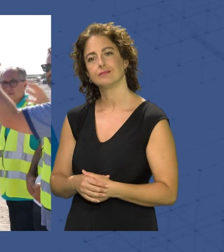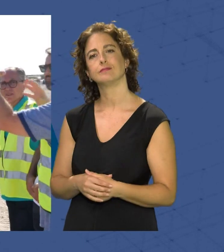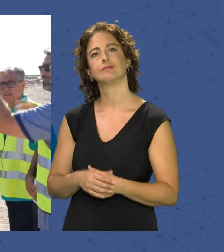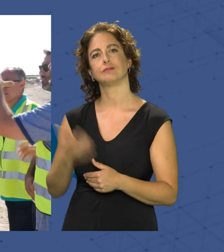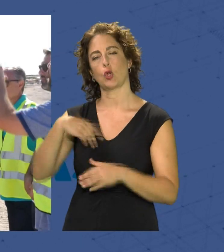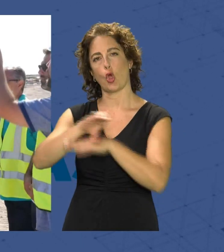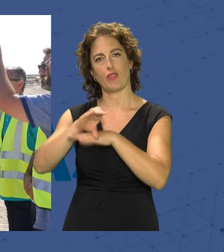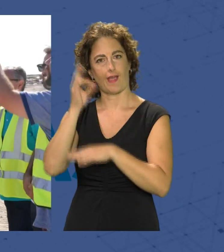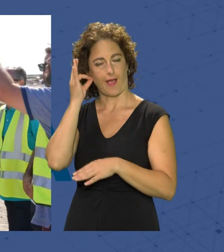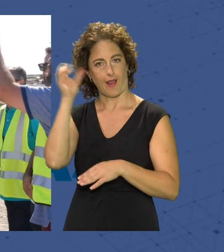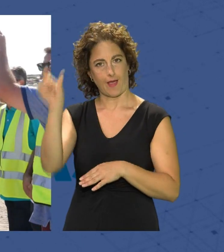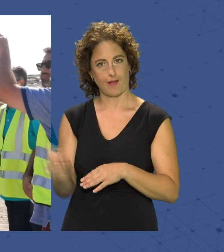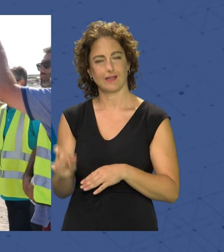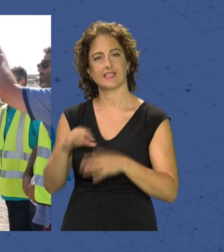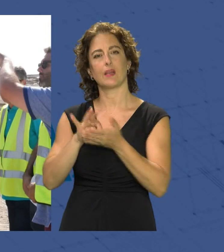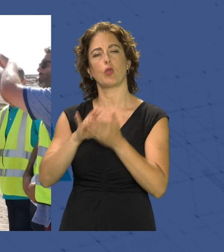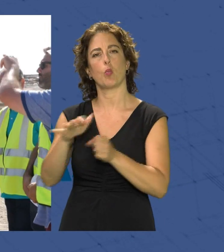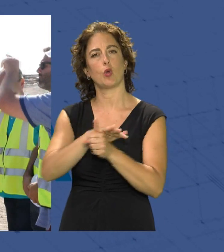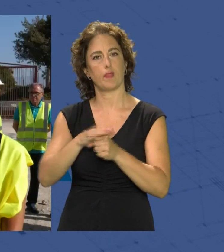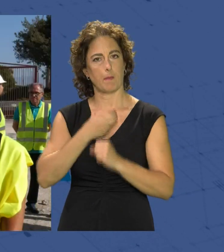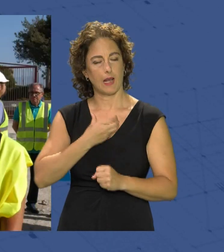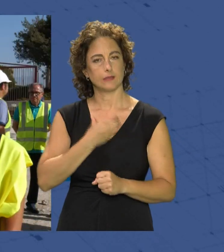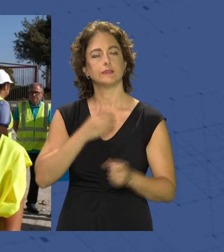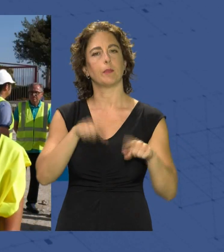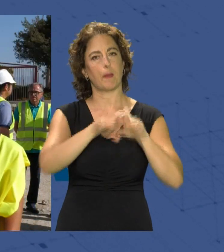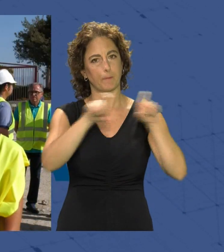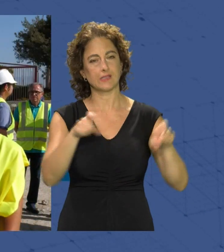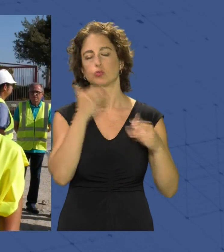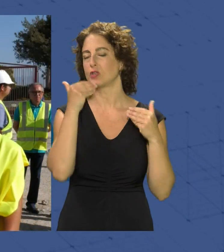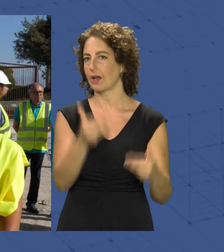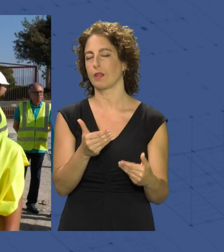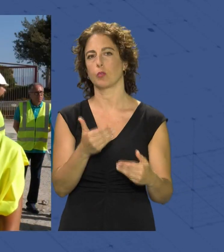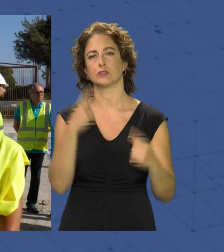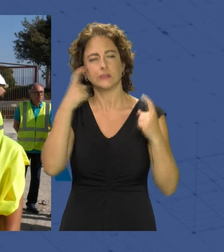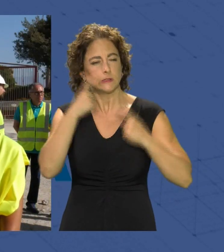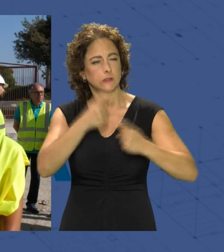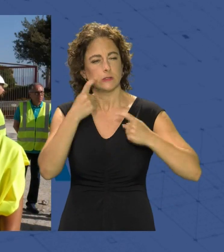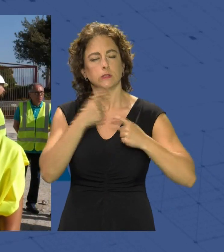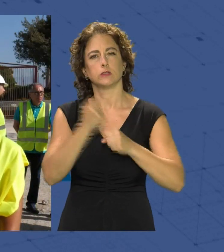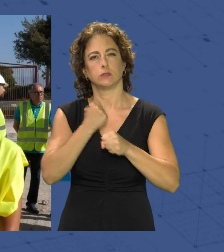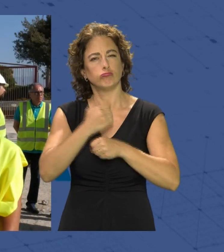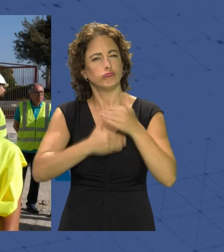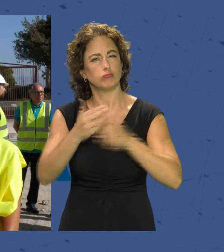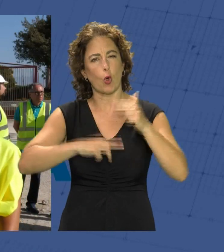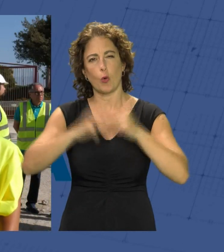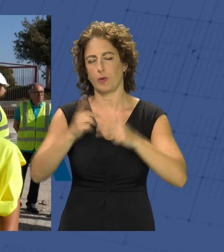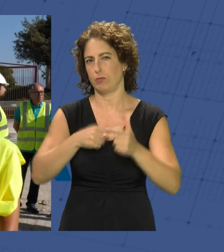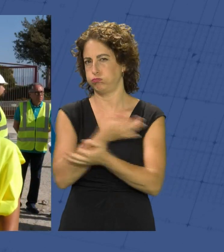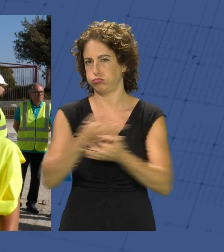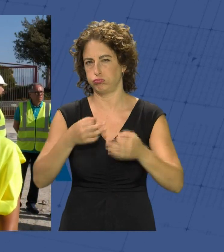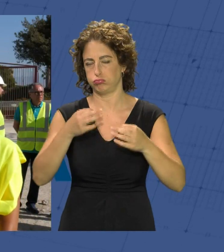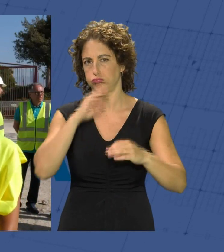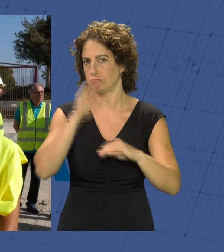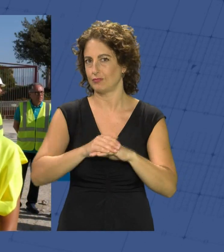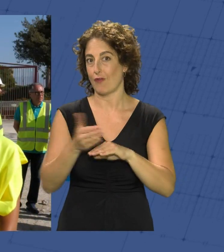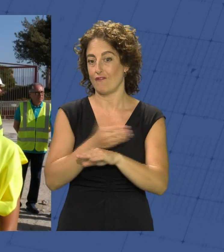concejal de servicios municipales y también a la empresa porque se han tomado muchísimo empeño para que esta obra esté terminada en tiempo y forma y antes de la